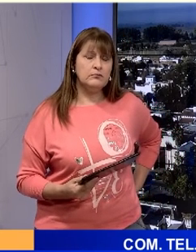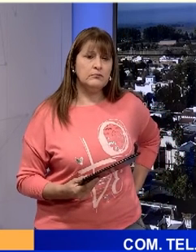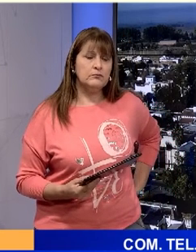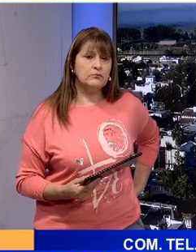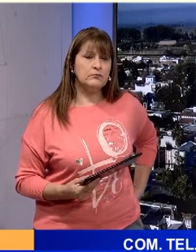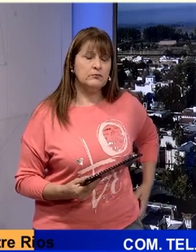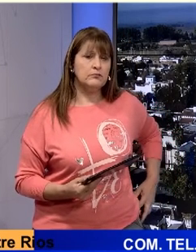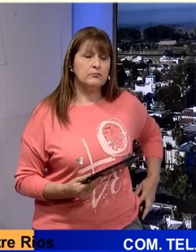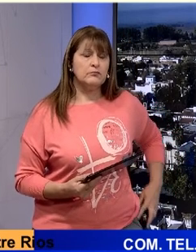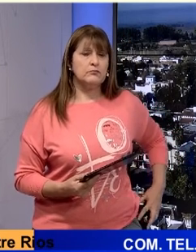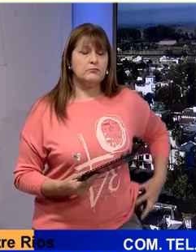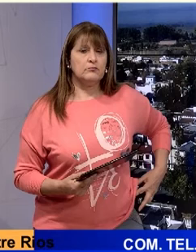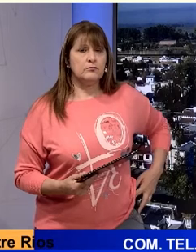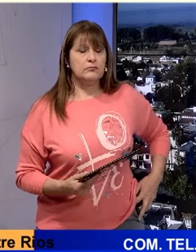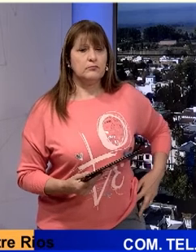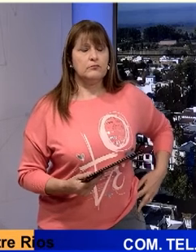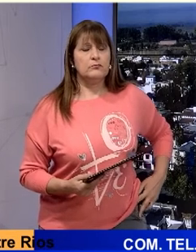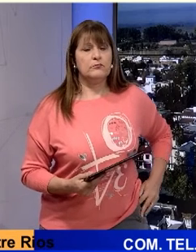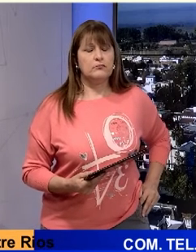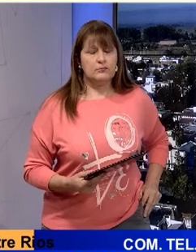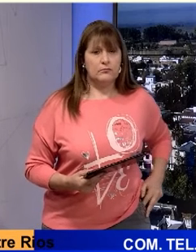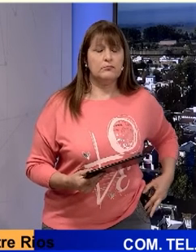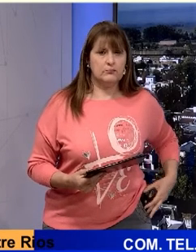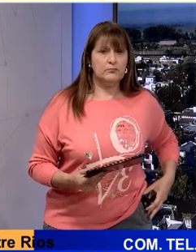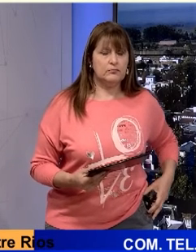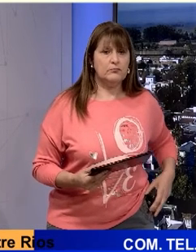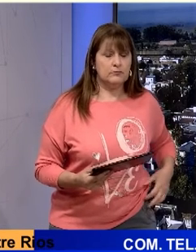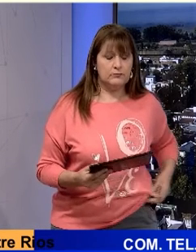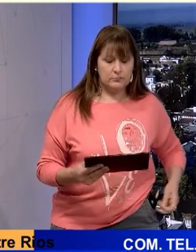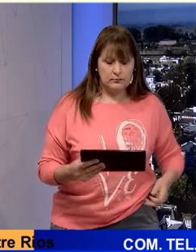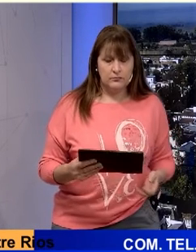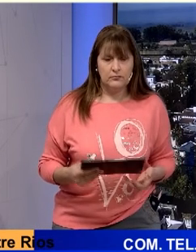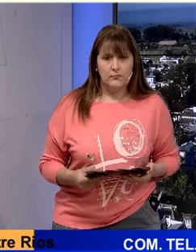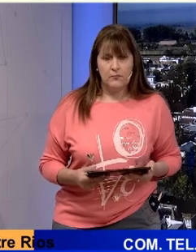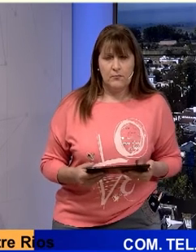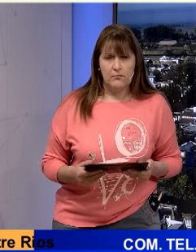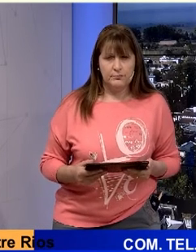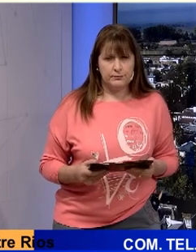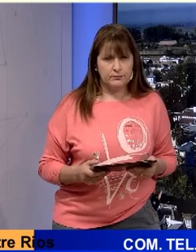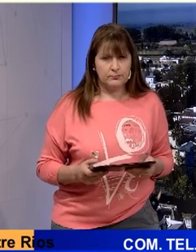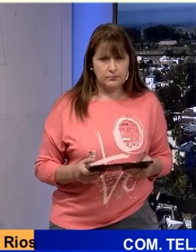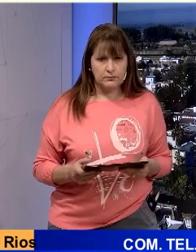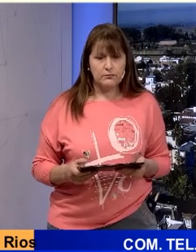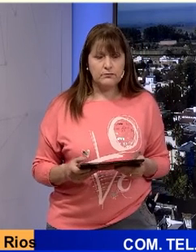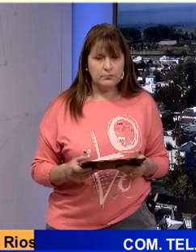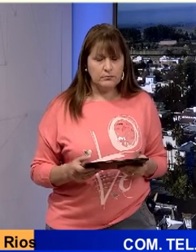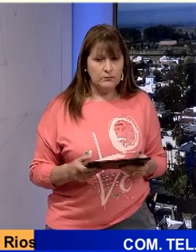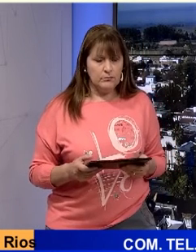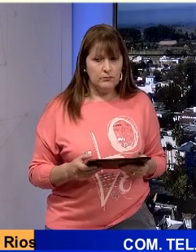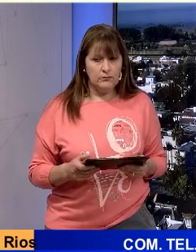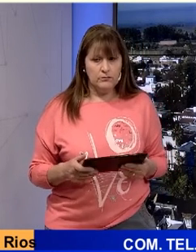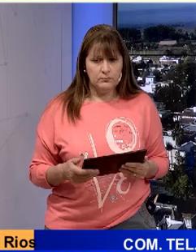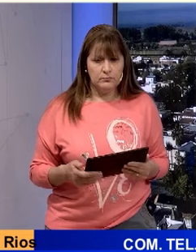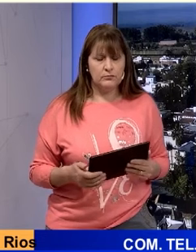gravedad muy preocupante, porque esto comienza con esta cuestión y ya se han producido hechos